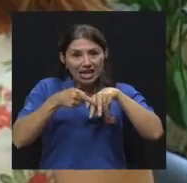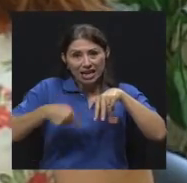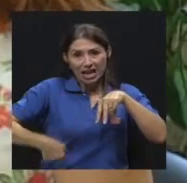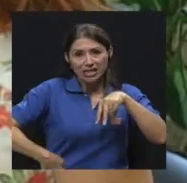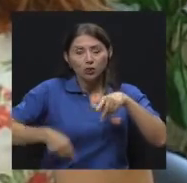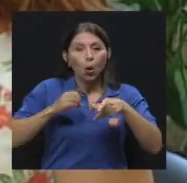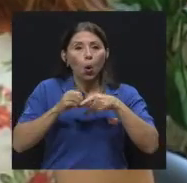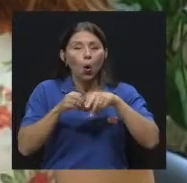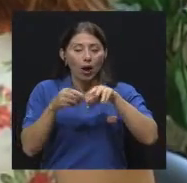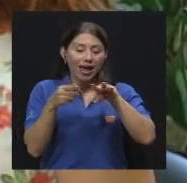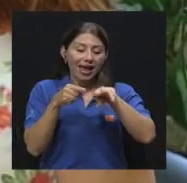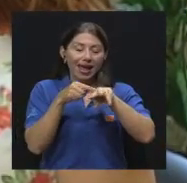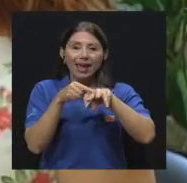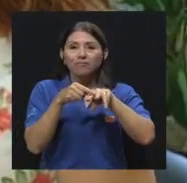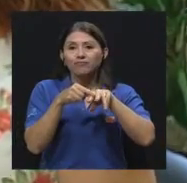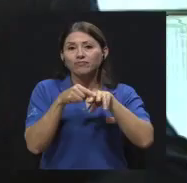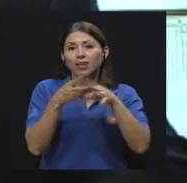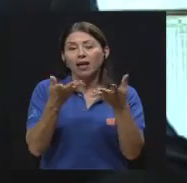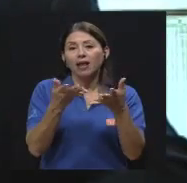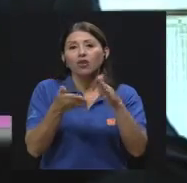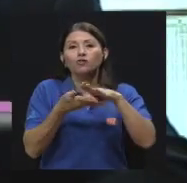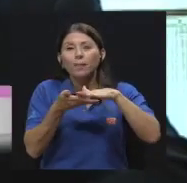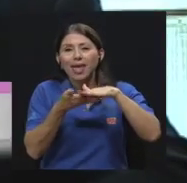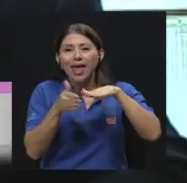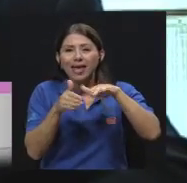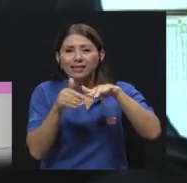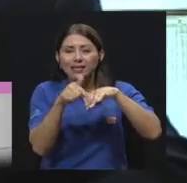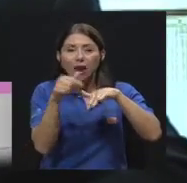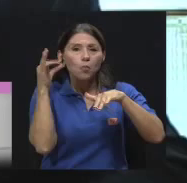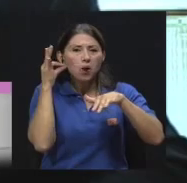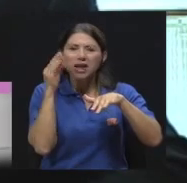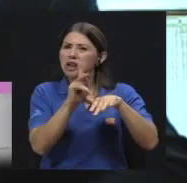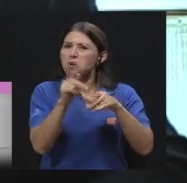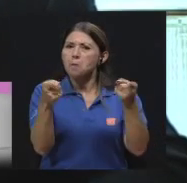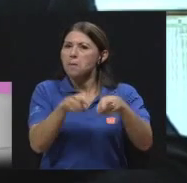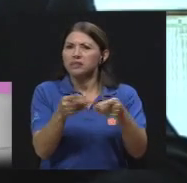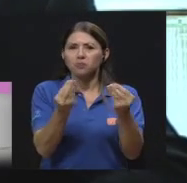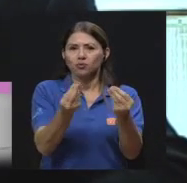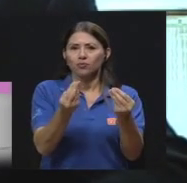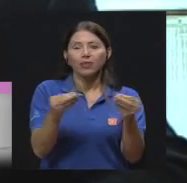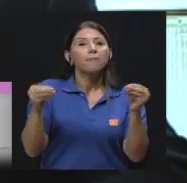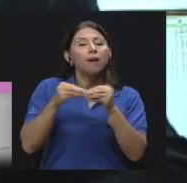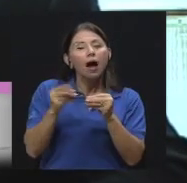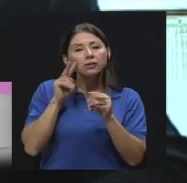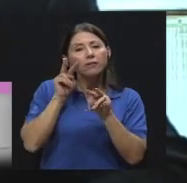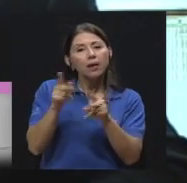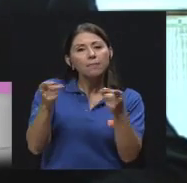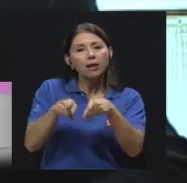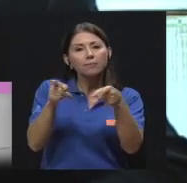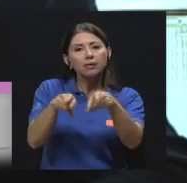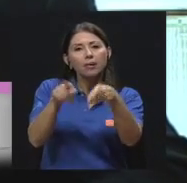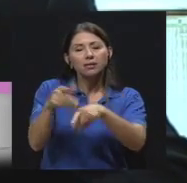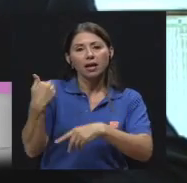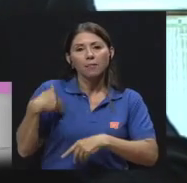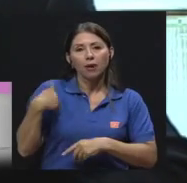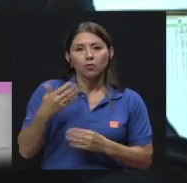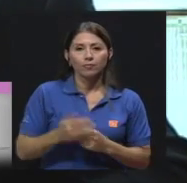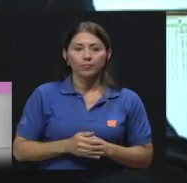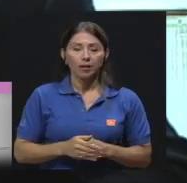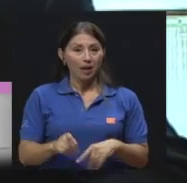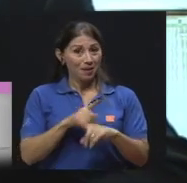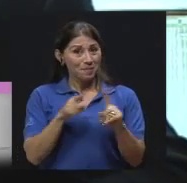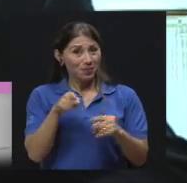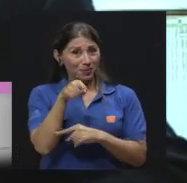mujer. Son más frecuentes en el varón, ¿verdad? Y es que esto de la prevención es muy importante porque, doctor, tal vez usted me corregirá, pero estos